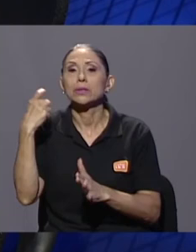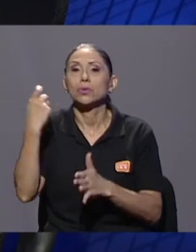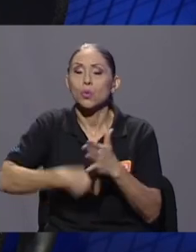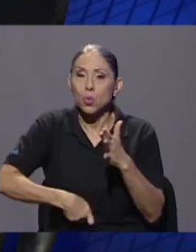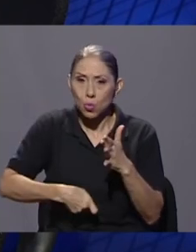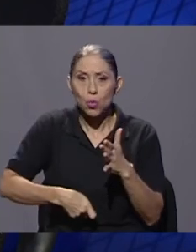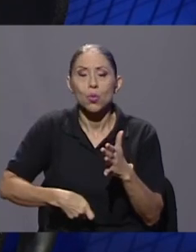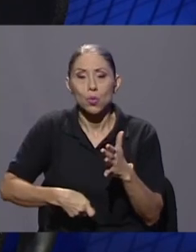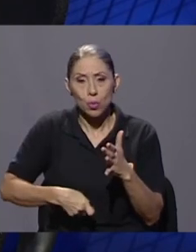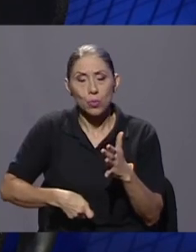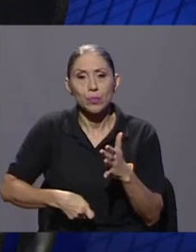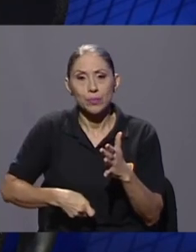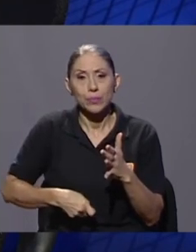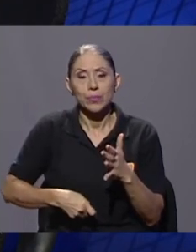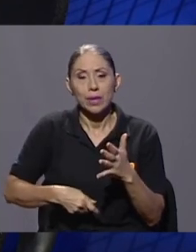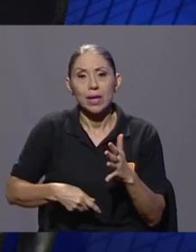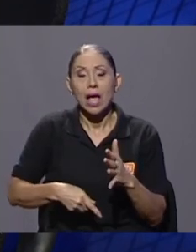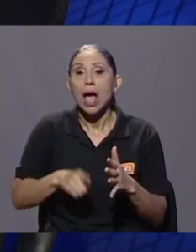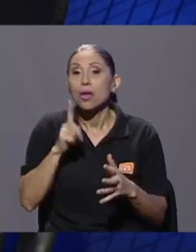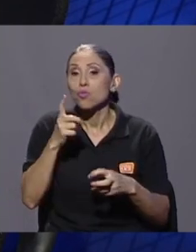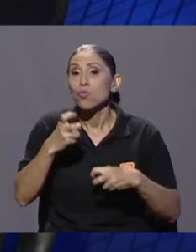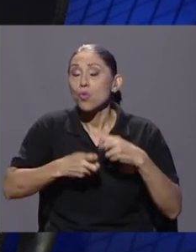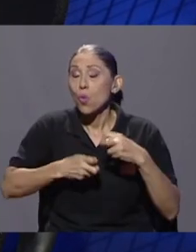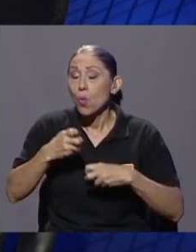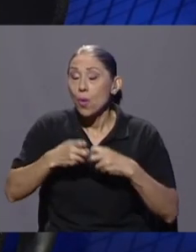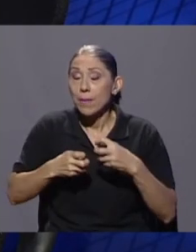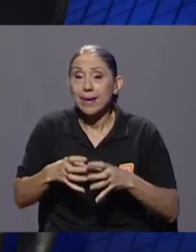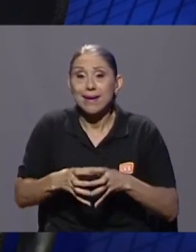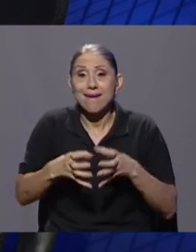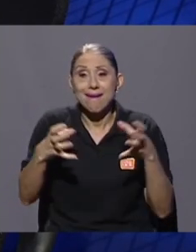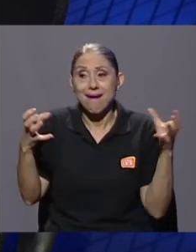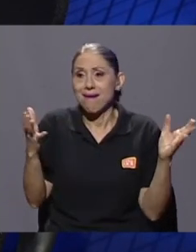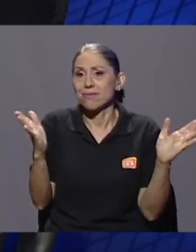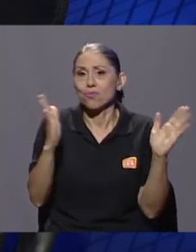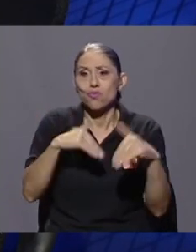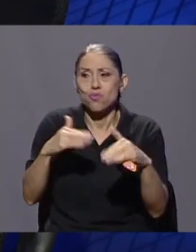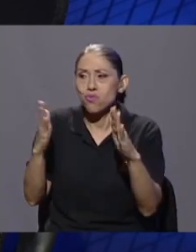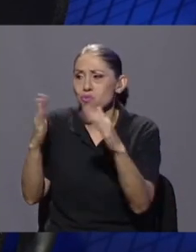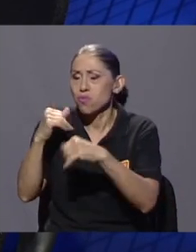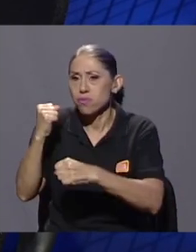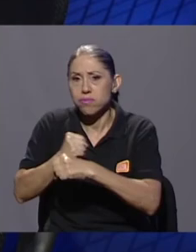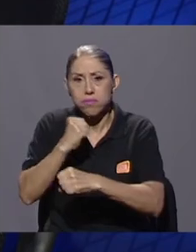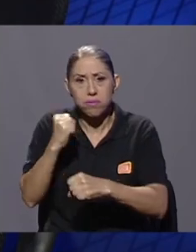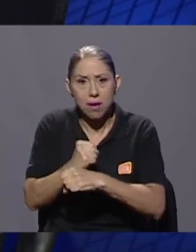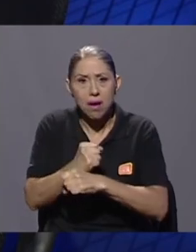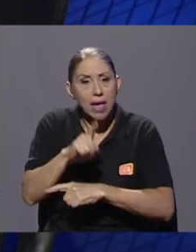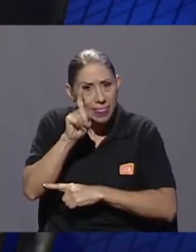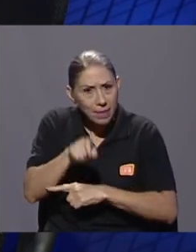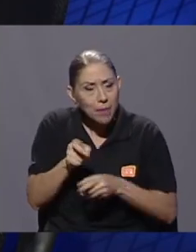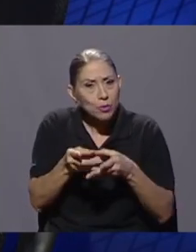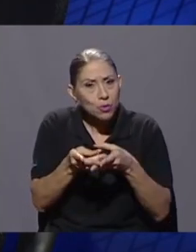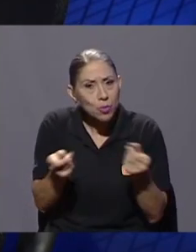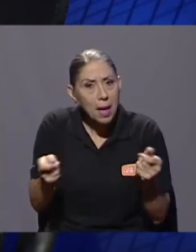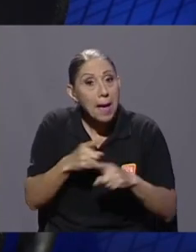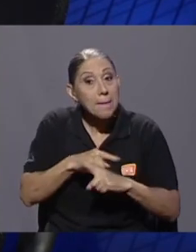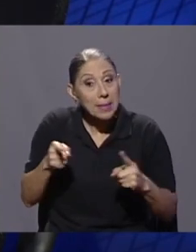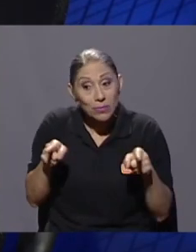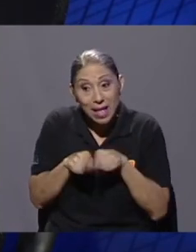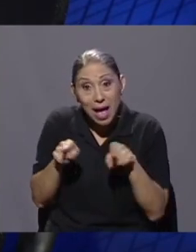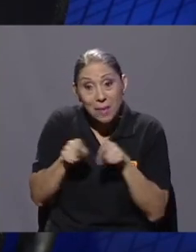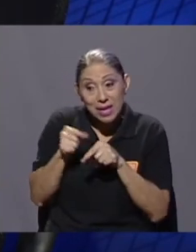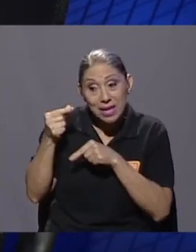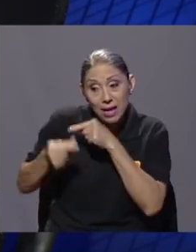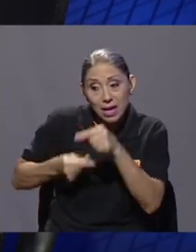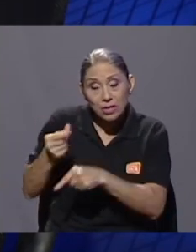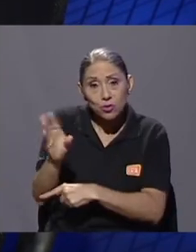severo problema de empleabilidad que tenemos que atender, pero además vienen generaciones muy jóvenes